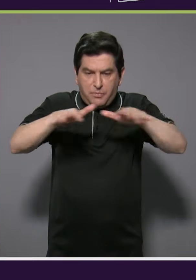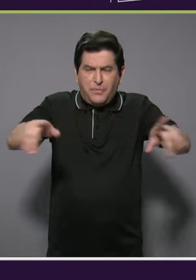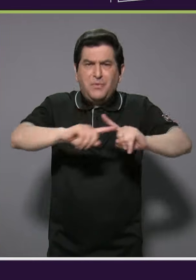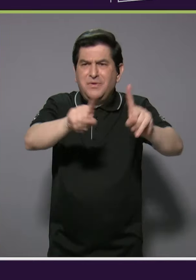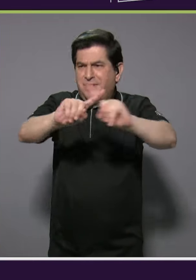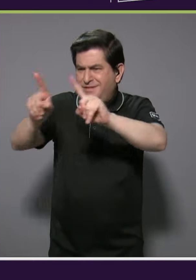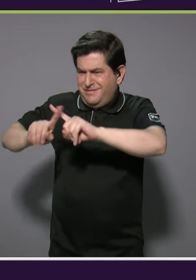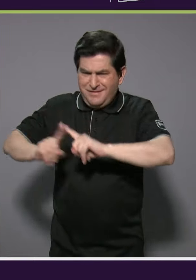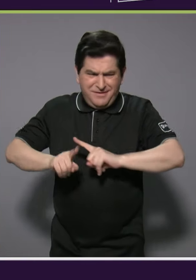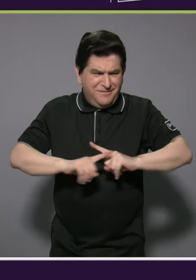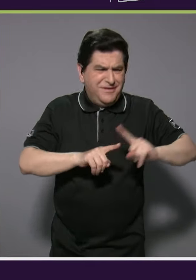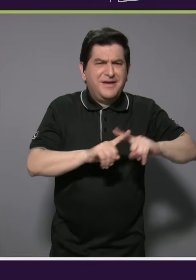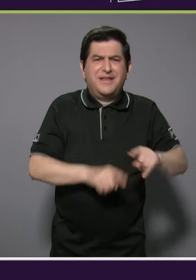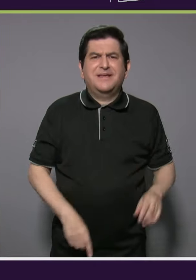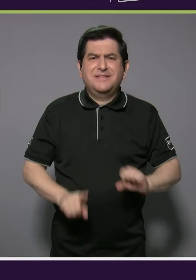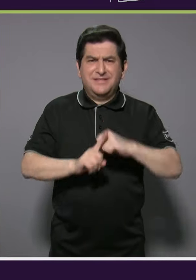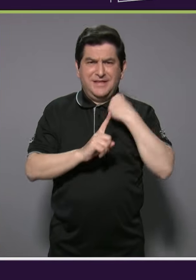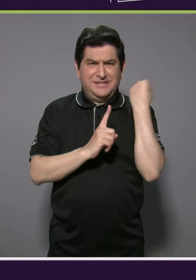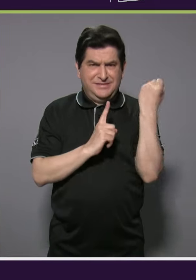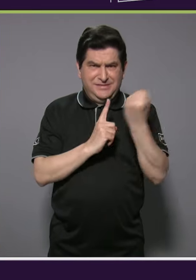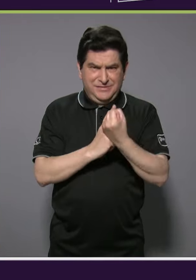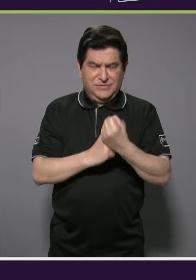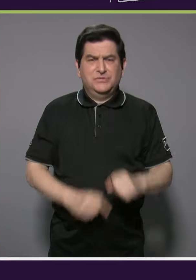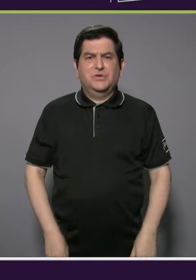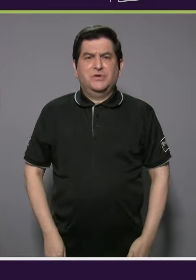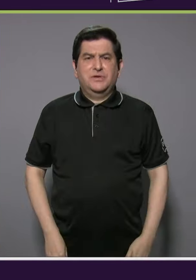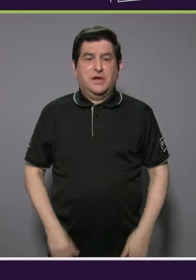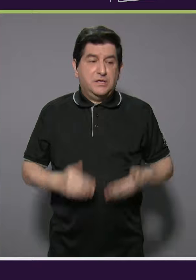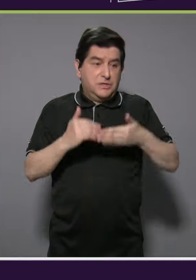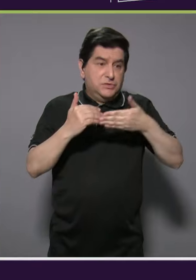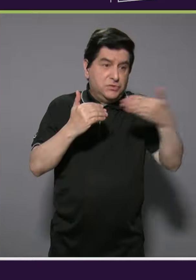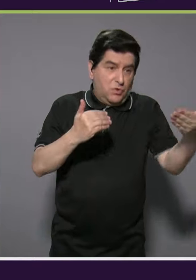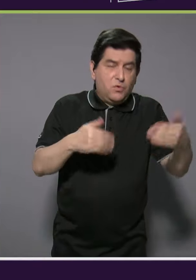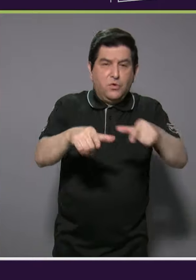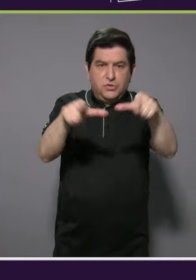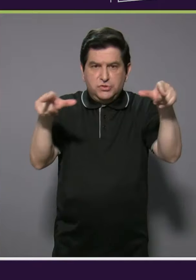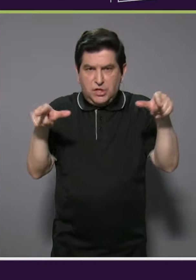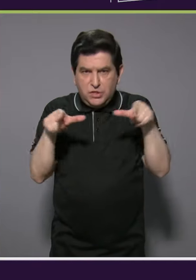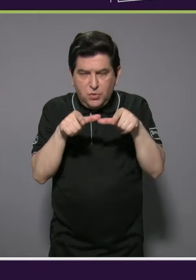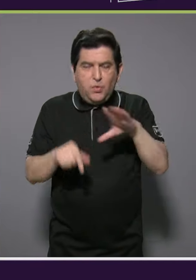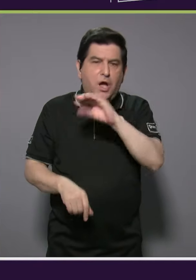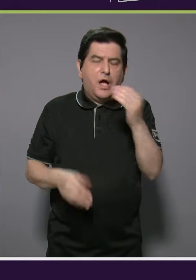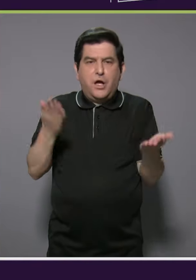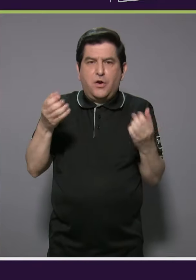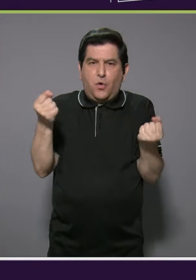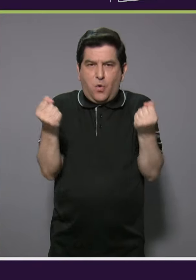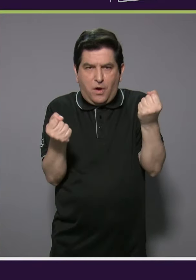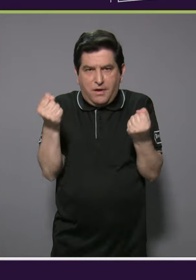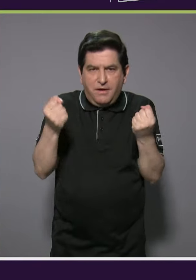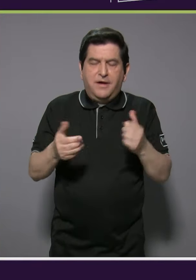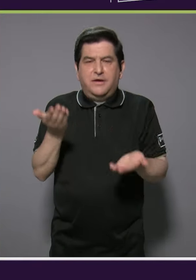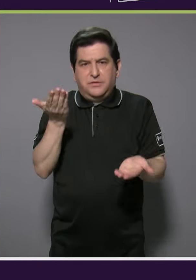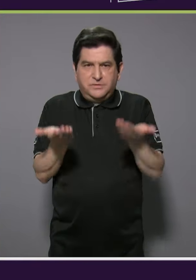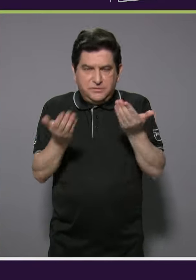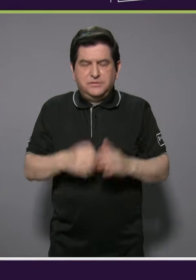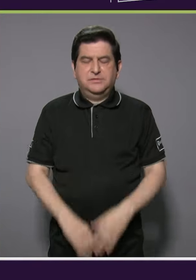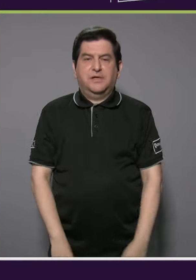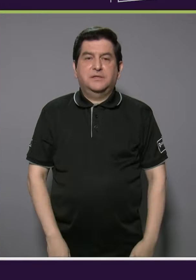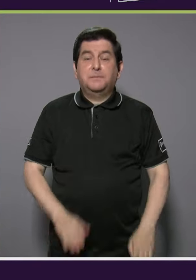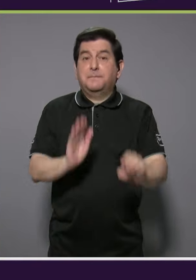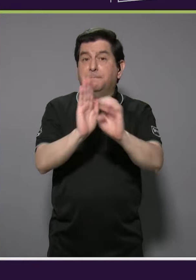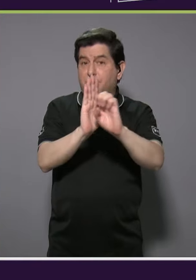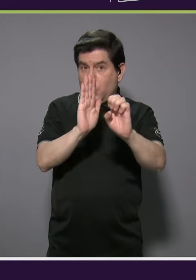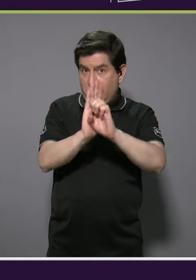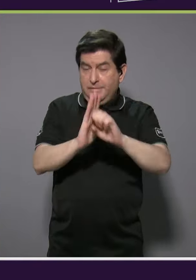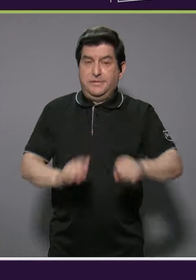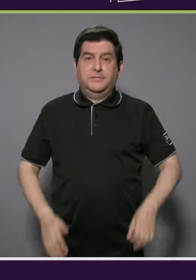muchas otras formas con bienes muebles o bienes inmuebles. Por ejemplo,